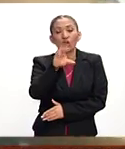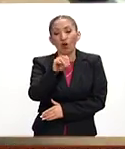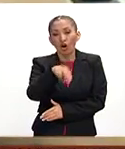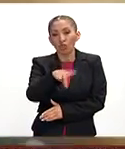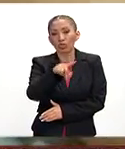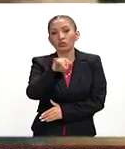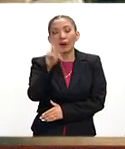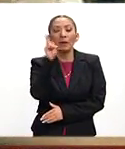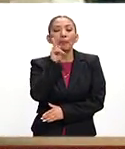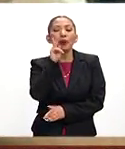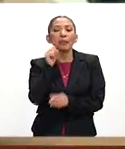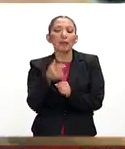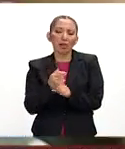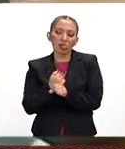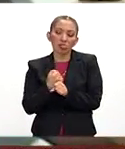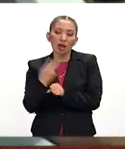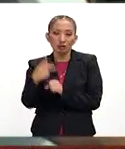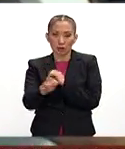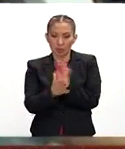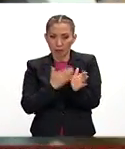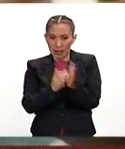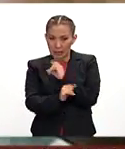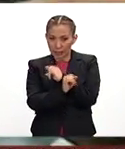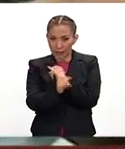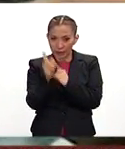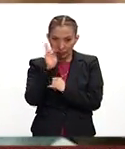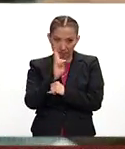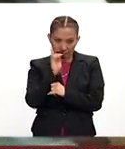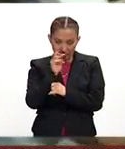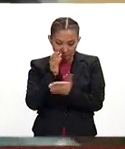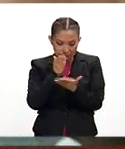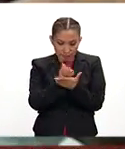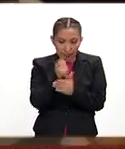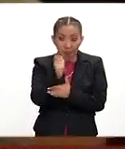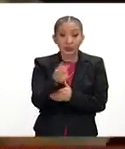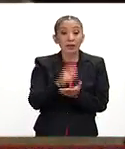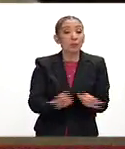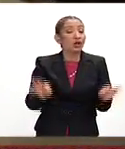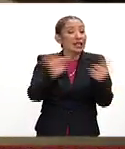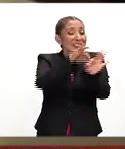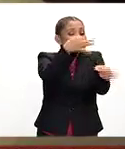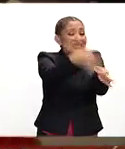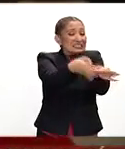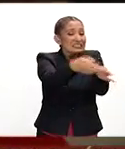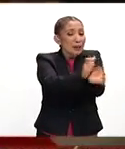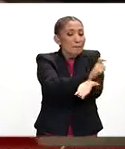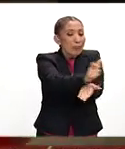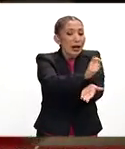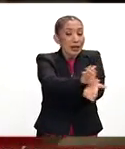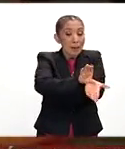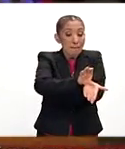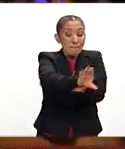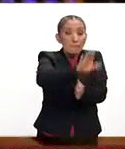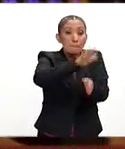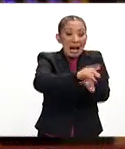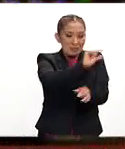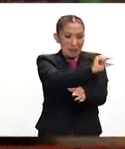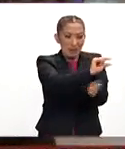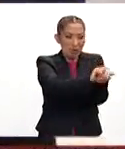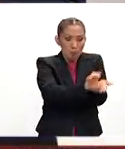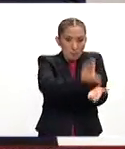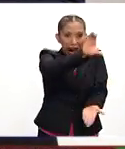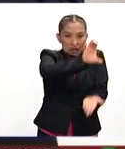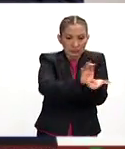simular el pago mínimo en su página. Consúltelo. Es importante pagar puntualmente y abonar más del pago mínimo